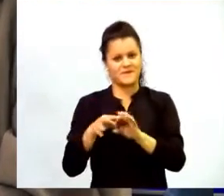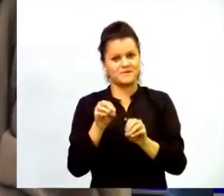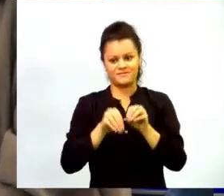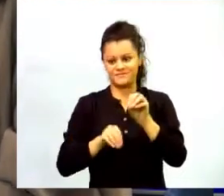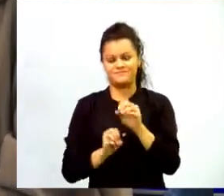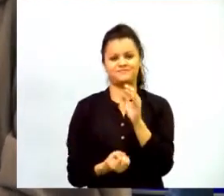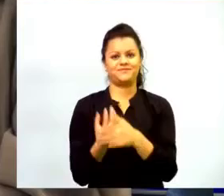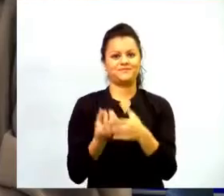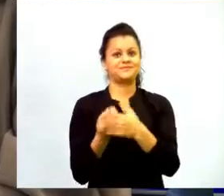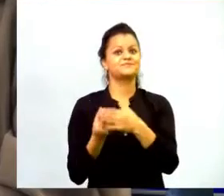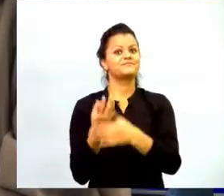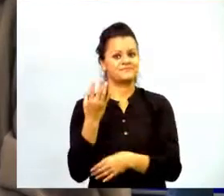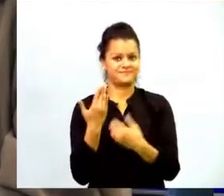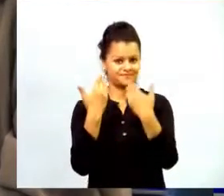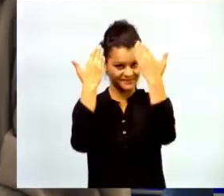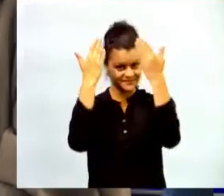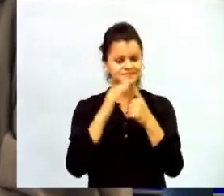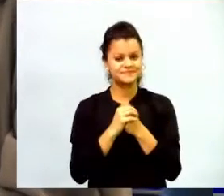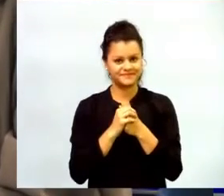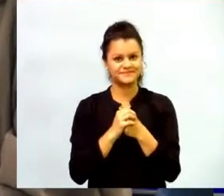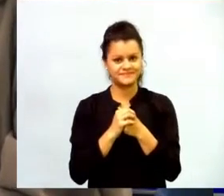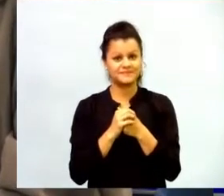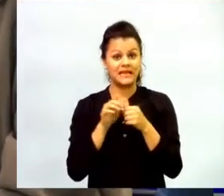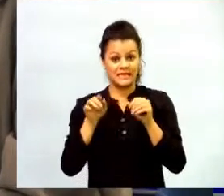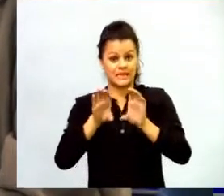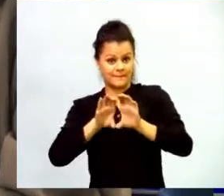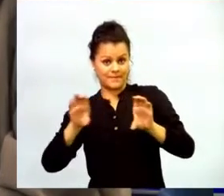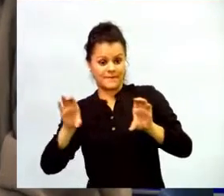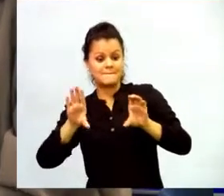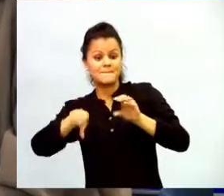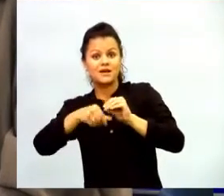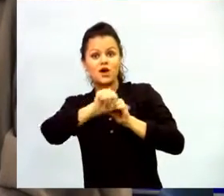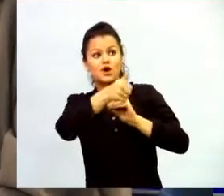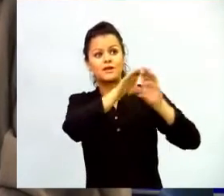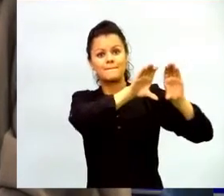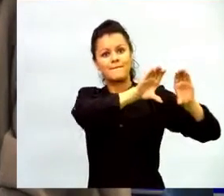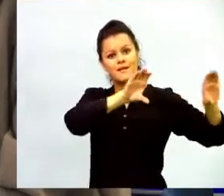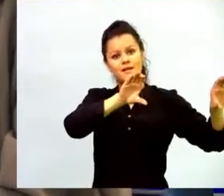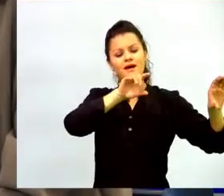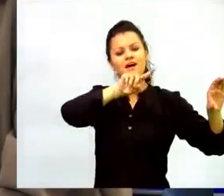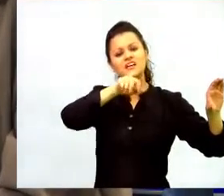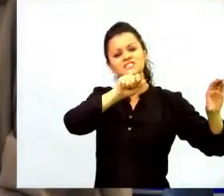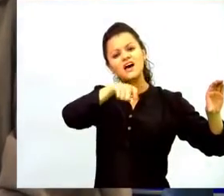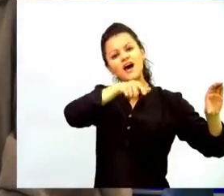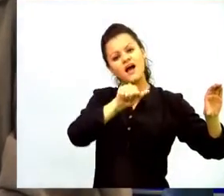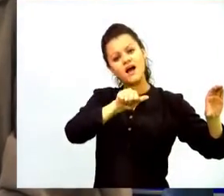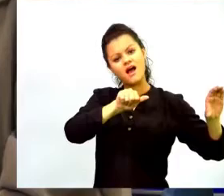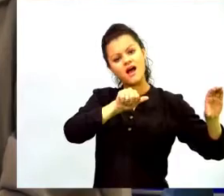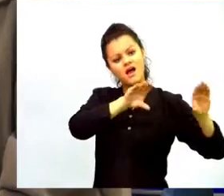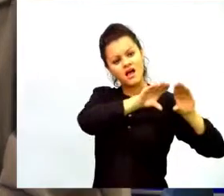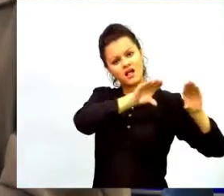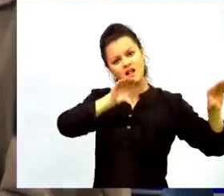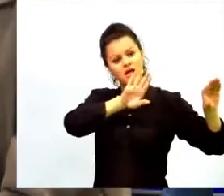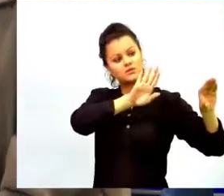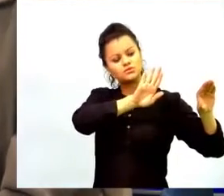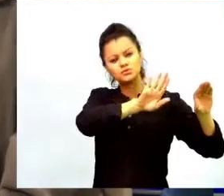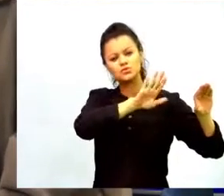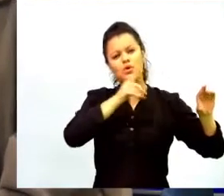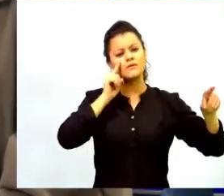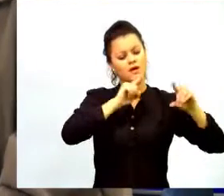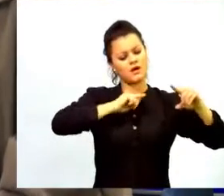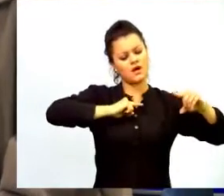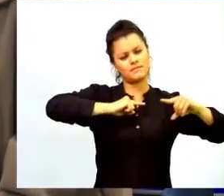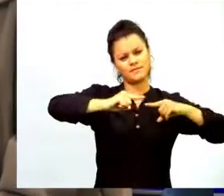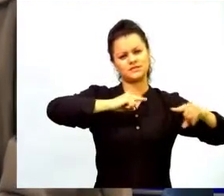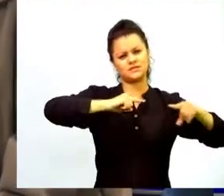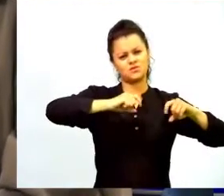que permite integrar otra plataforma, que es la plataforma Saga, que es una plataforma de administración para la gestión académica de las